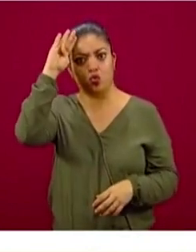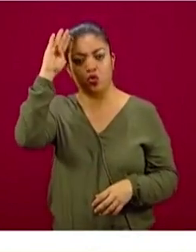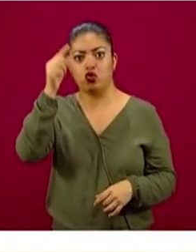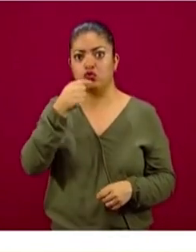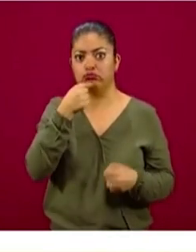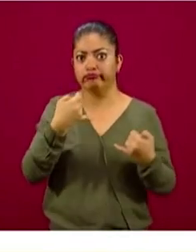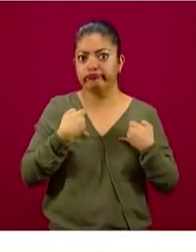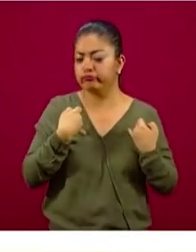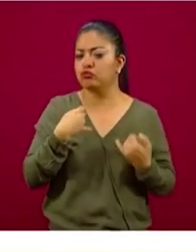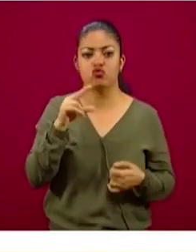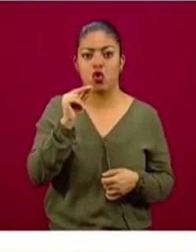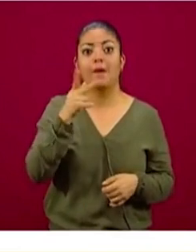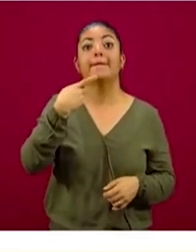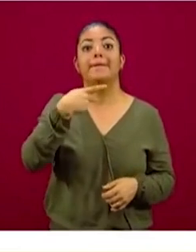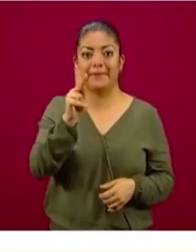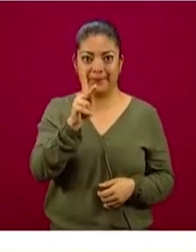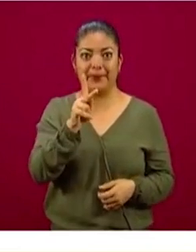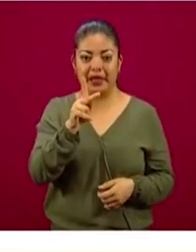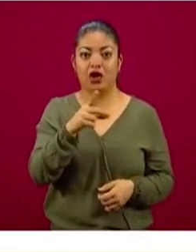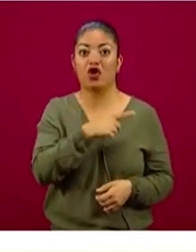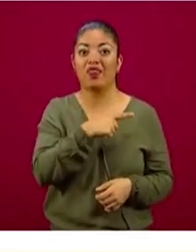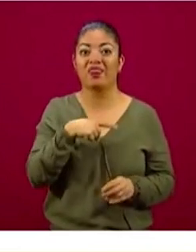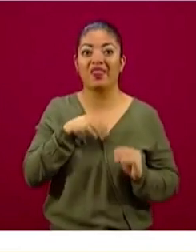tenemos que tener claro que tenemos que